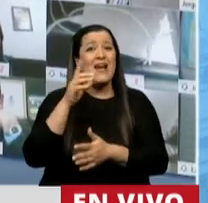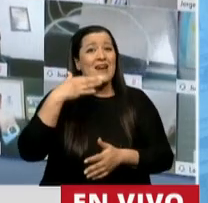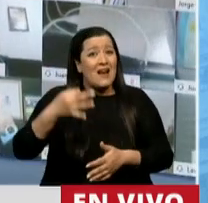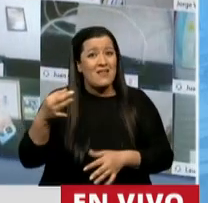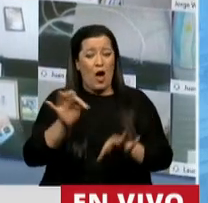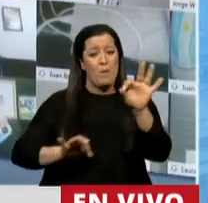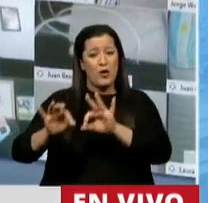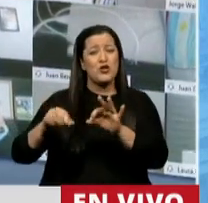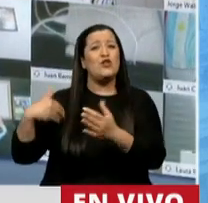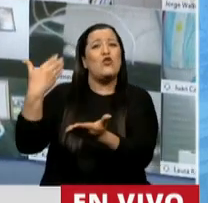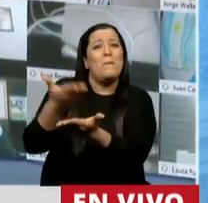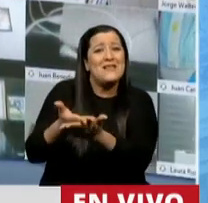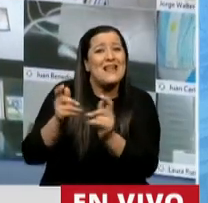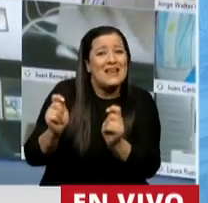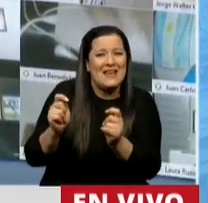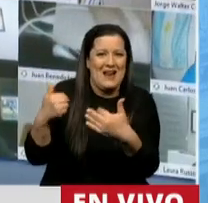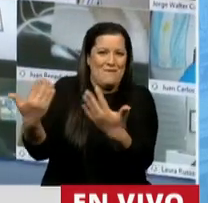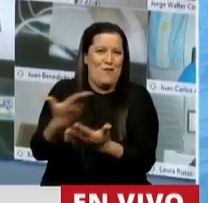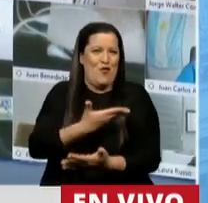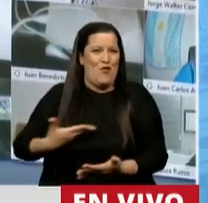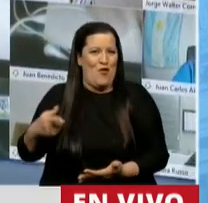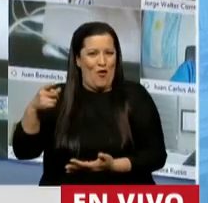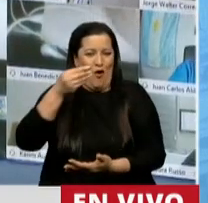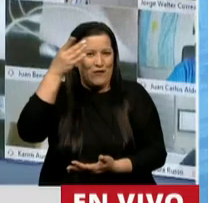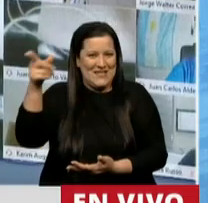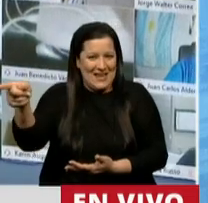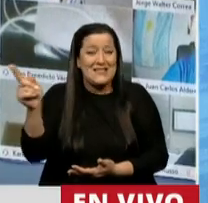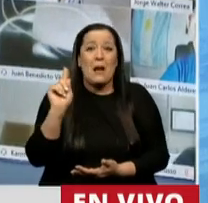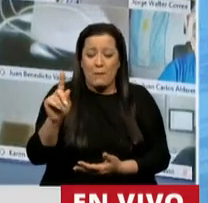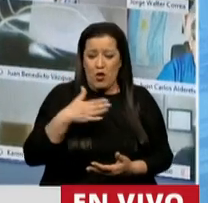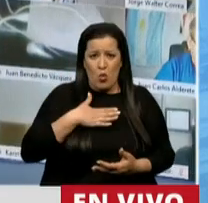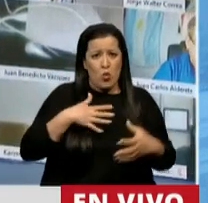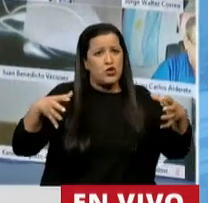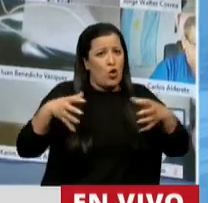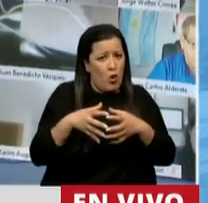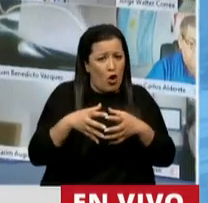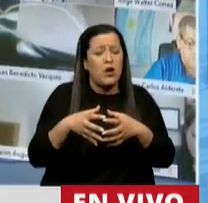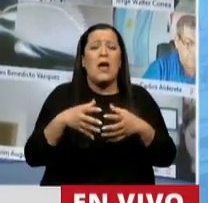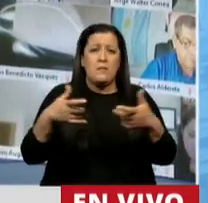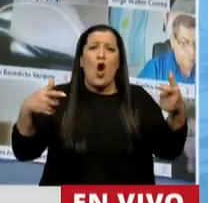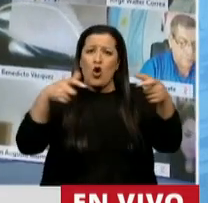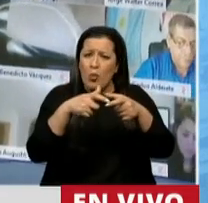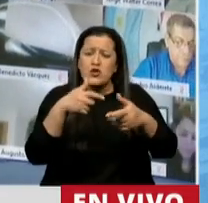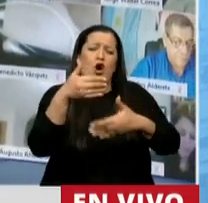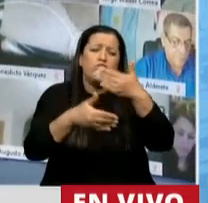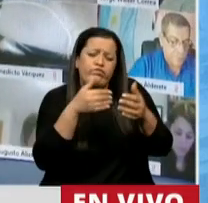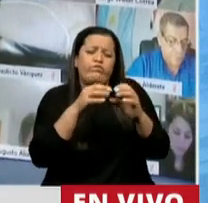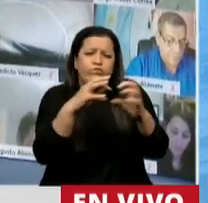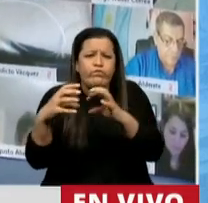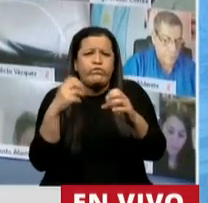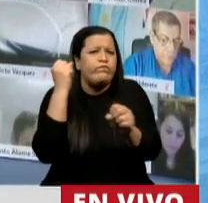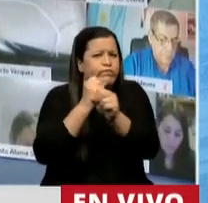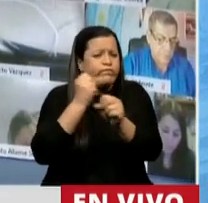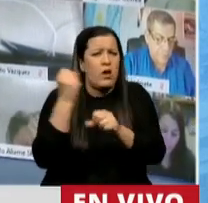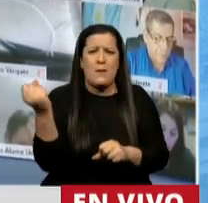había presentado el bloque oficialista, nuestro bloque creo que se llevó adelante en la Comisión un trabajo muy importante